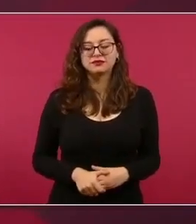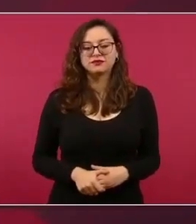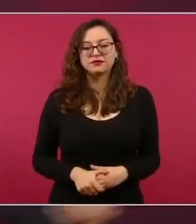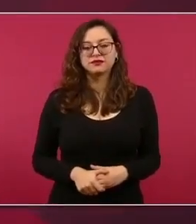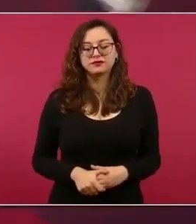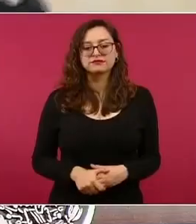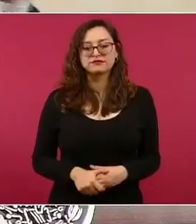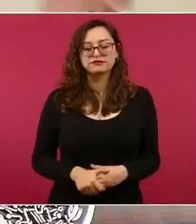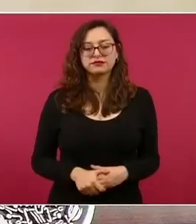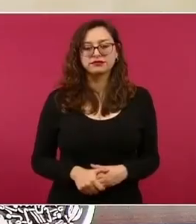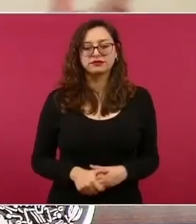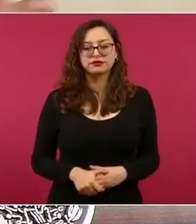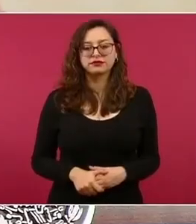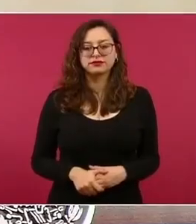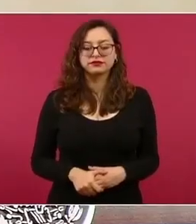de los medios